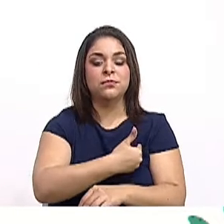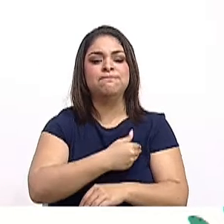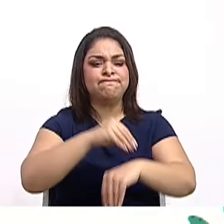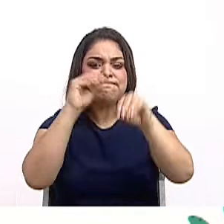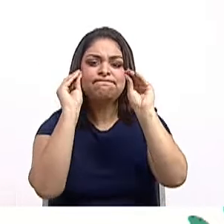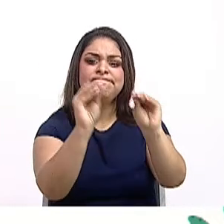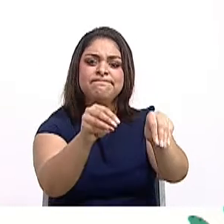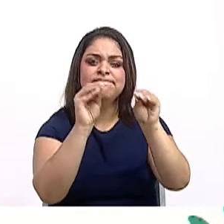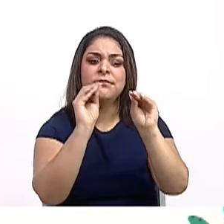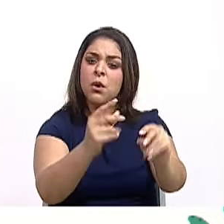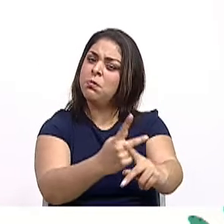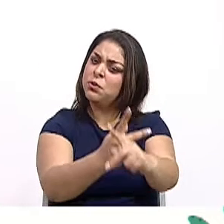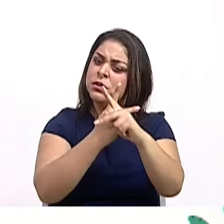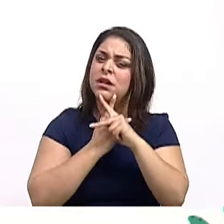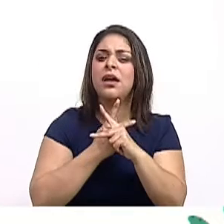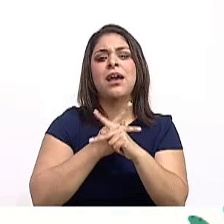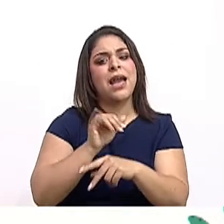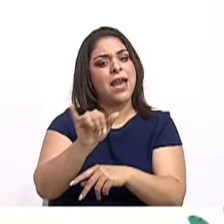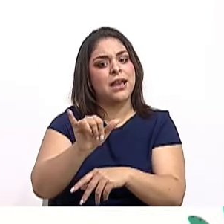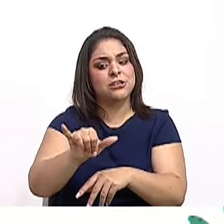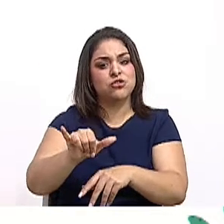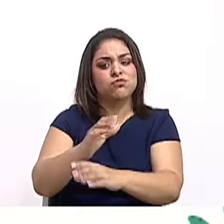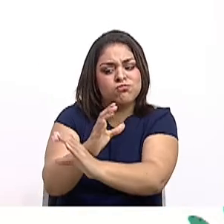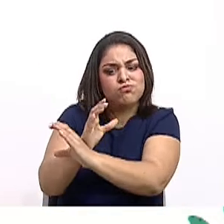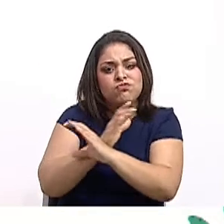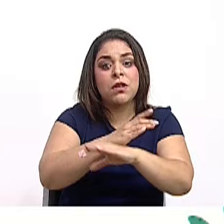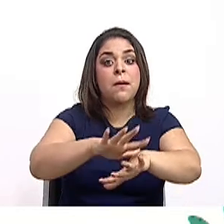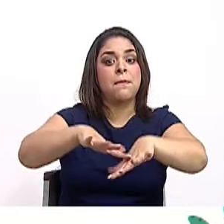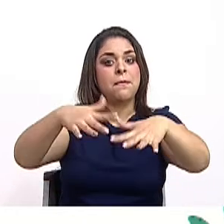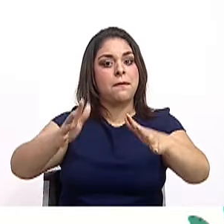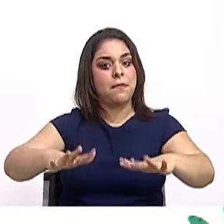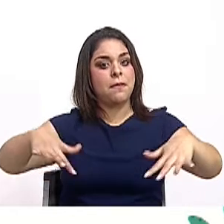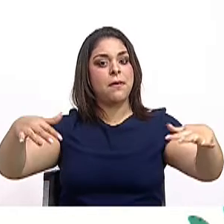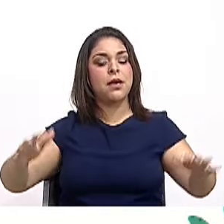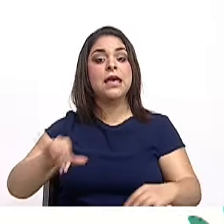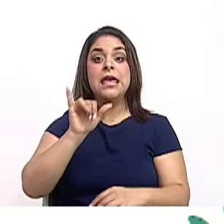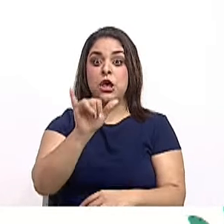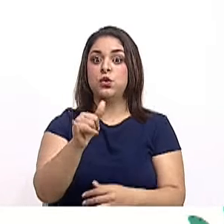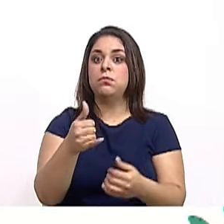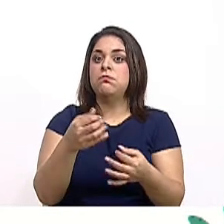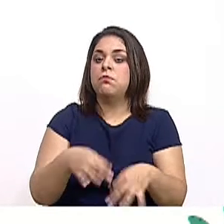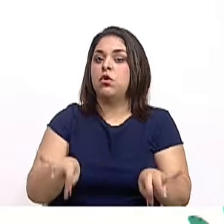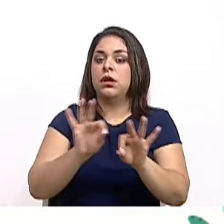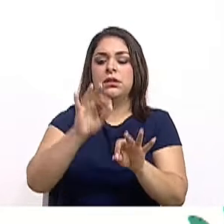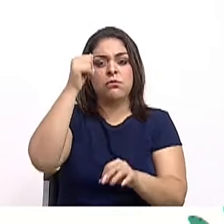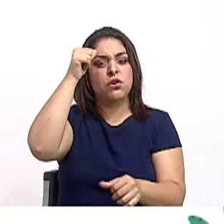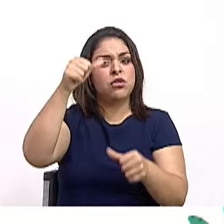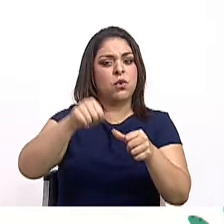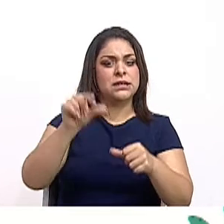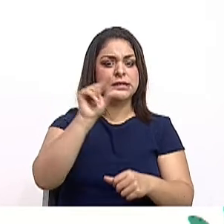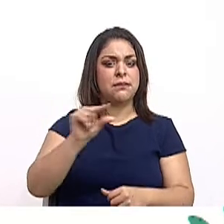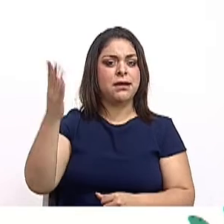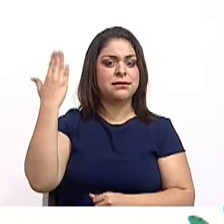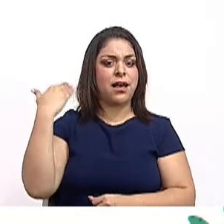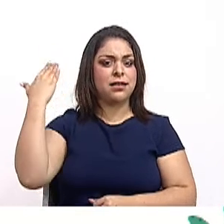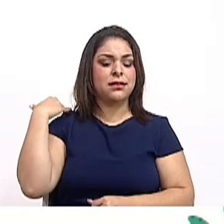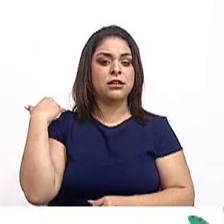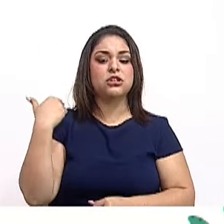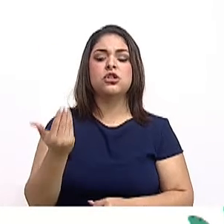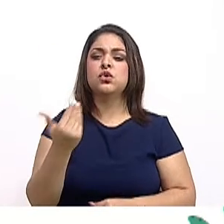protección también de esos recursos marinos. Y muy apropiado, porque recuerden que unas semanas atrás tuvimos ahí unas